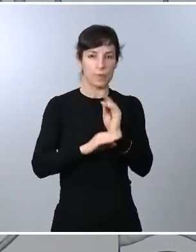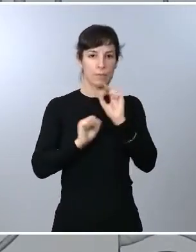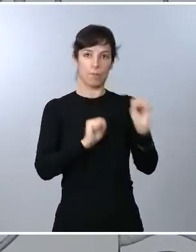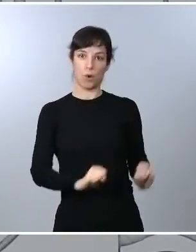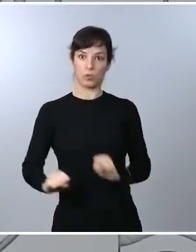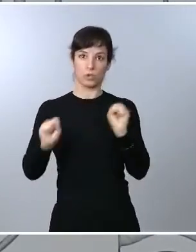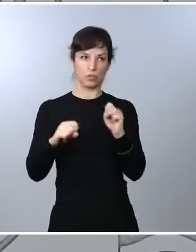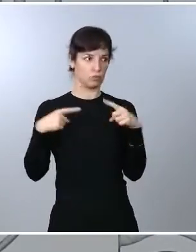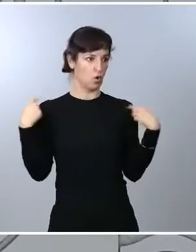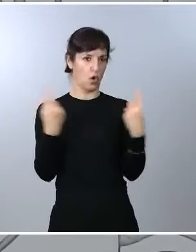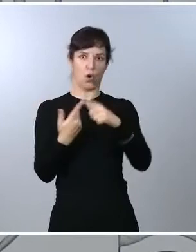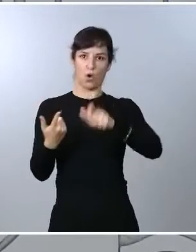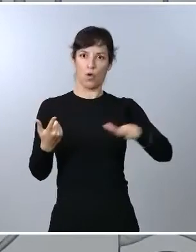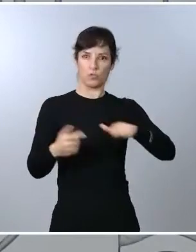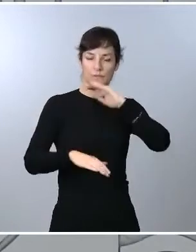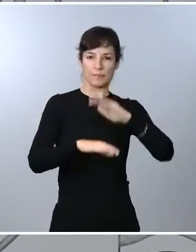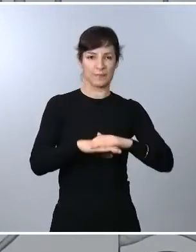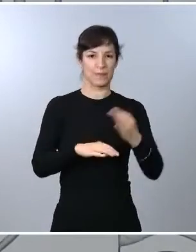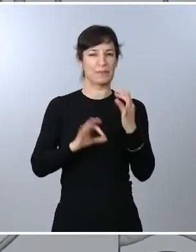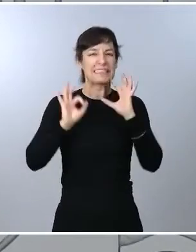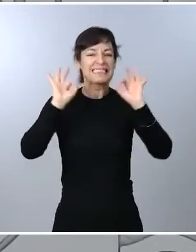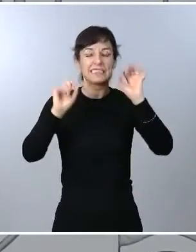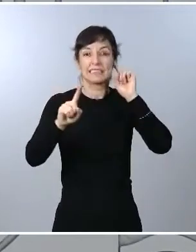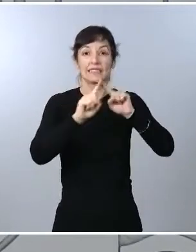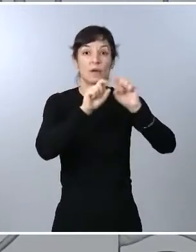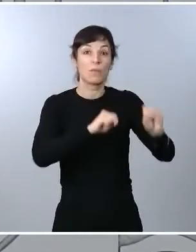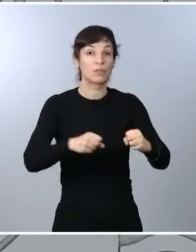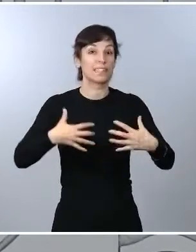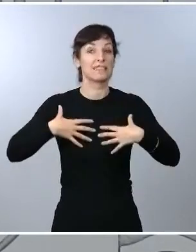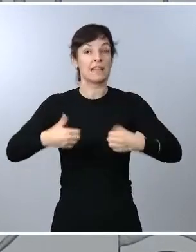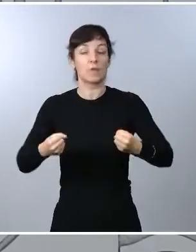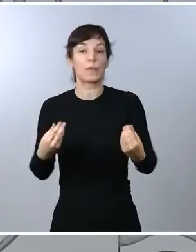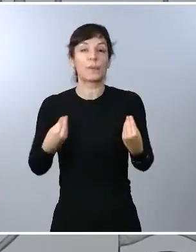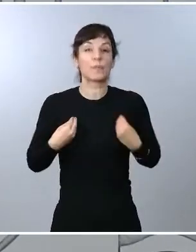toda la ciudadanía, especialmente para proteger la salud y la vida de las personas más vulnerables.